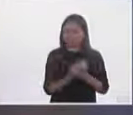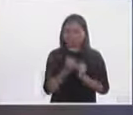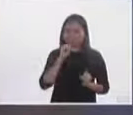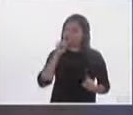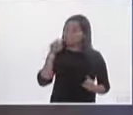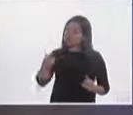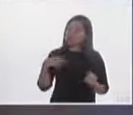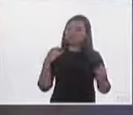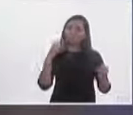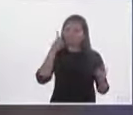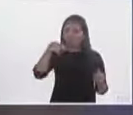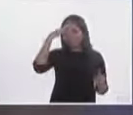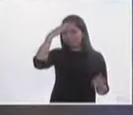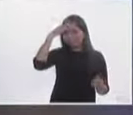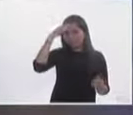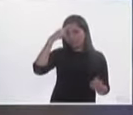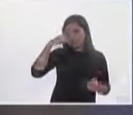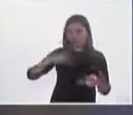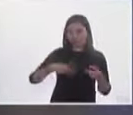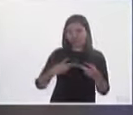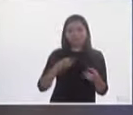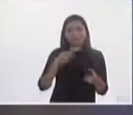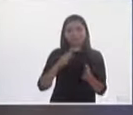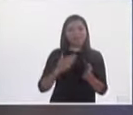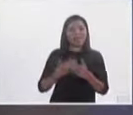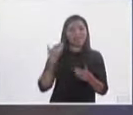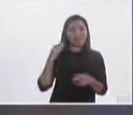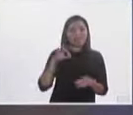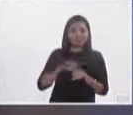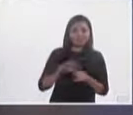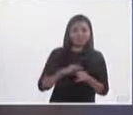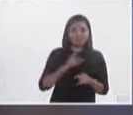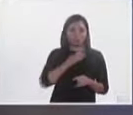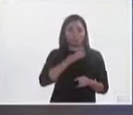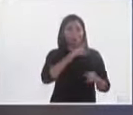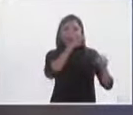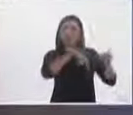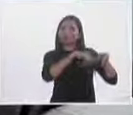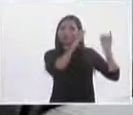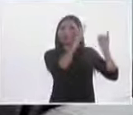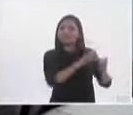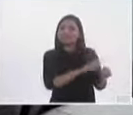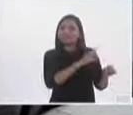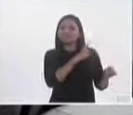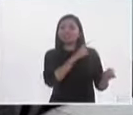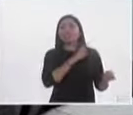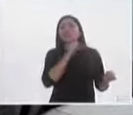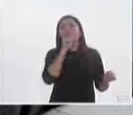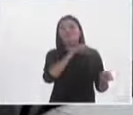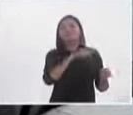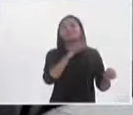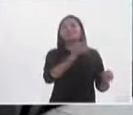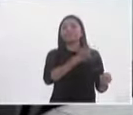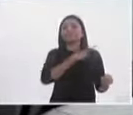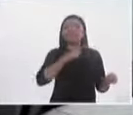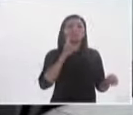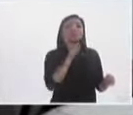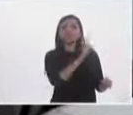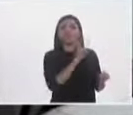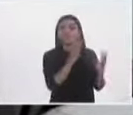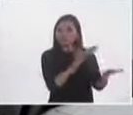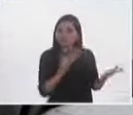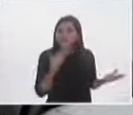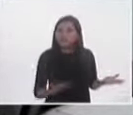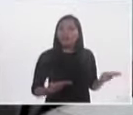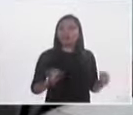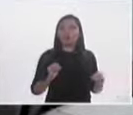la experiencia electoral la experiencia de los independientes es una experiencia que tenemos que ver su potencial y